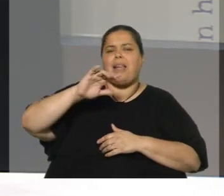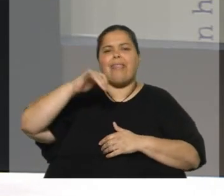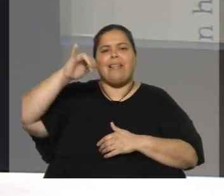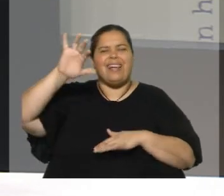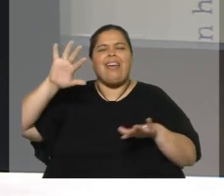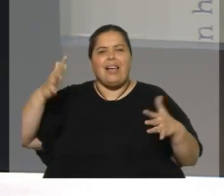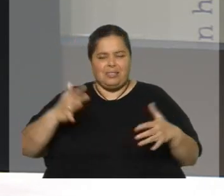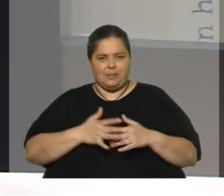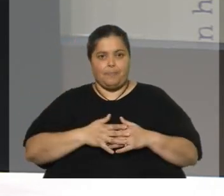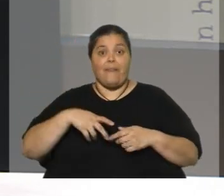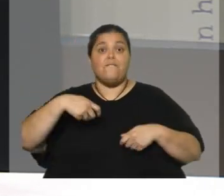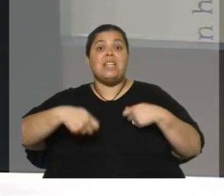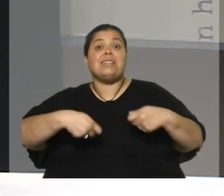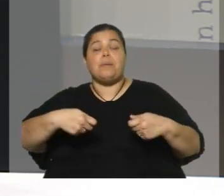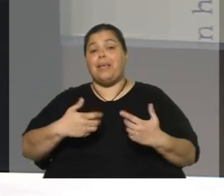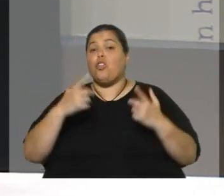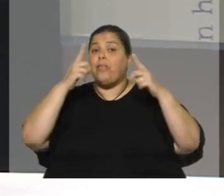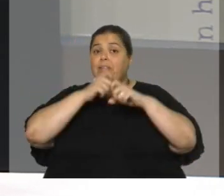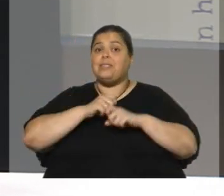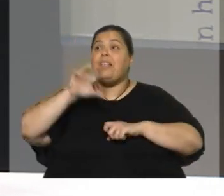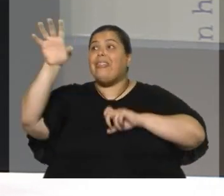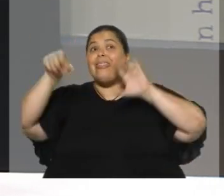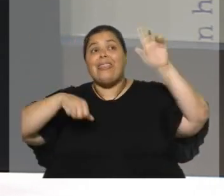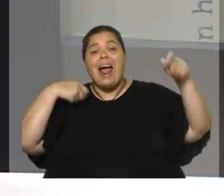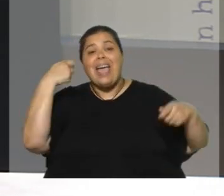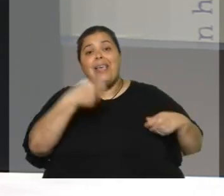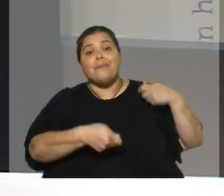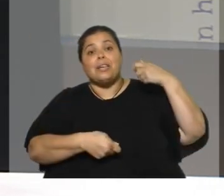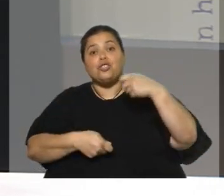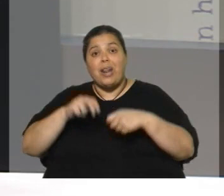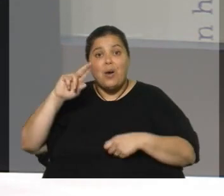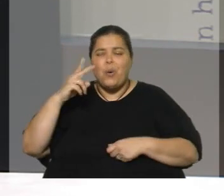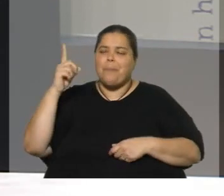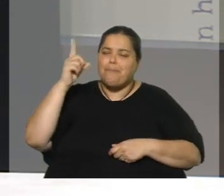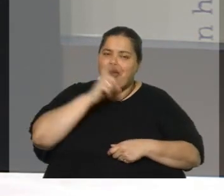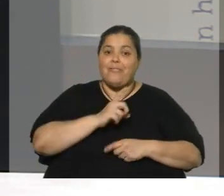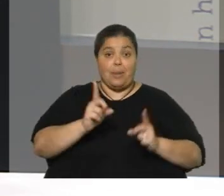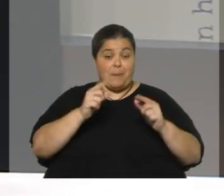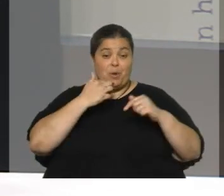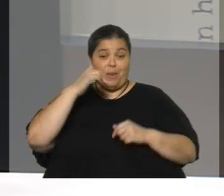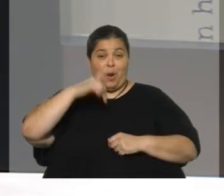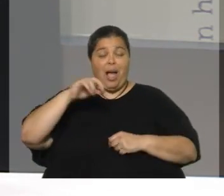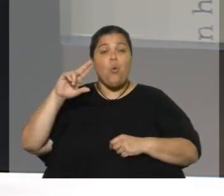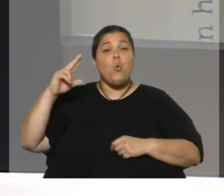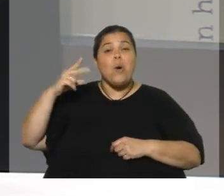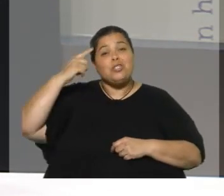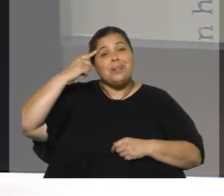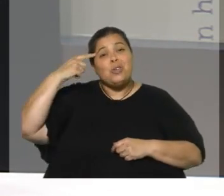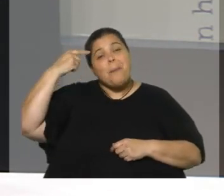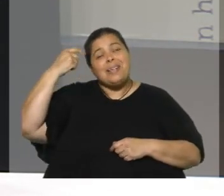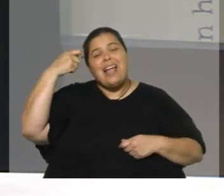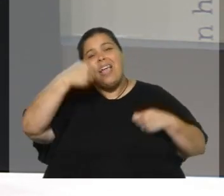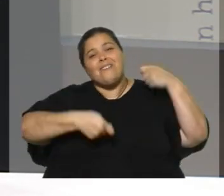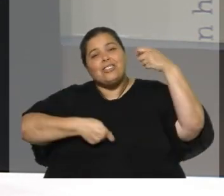es más caro y quiere decir que es más difícil atraer una inversión en el país. Un inversor, incluso un uruguayo que está pensando en invertir, hoy tiene una